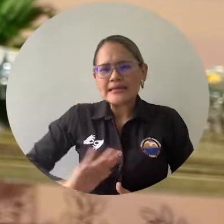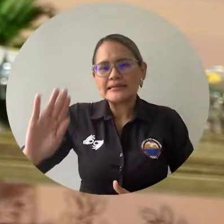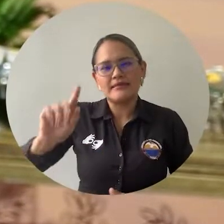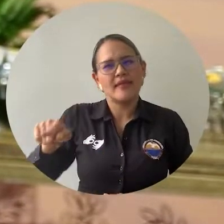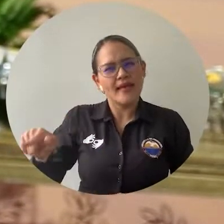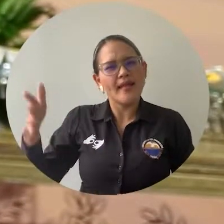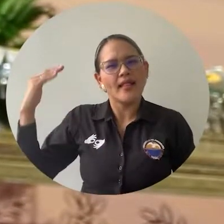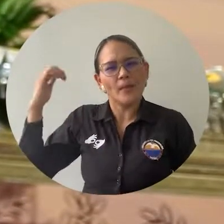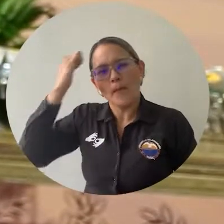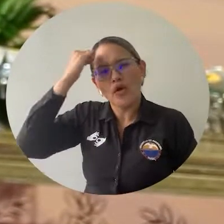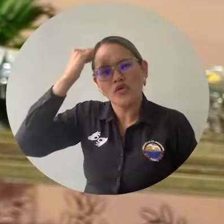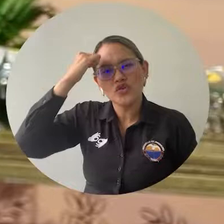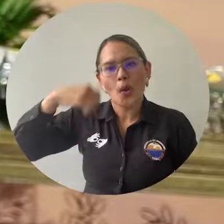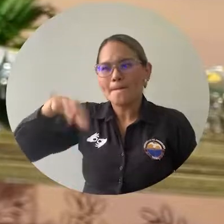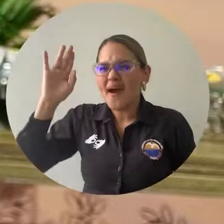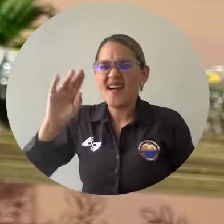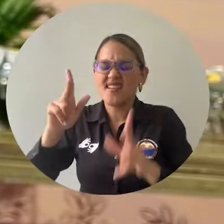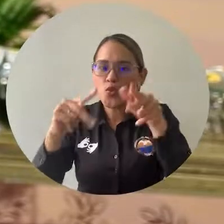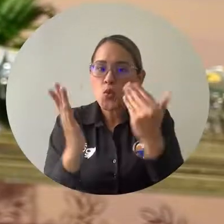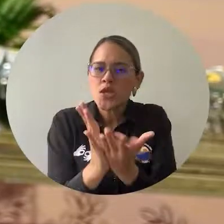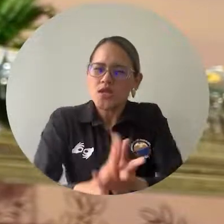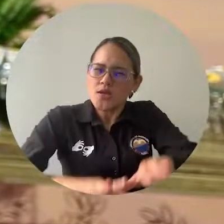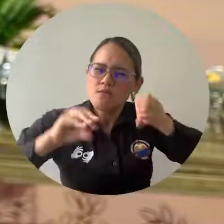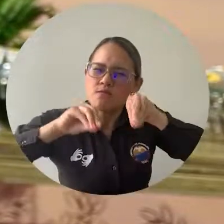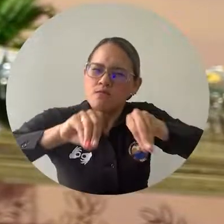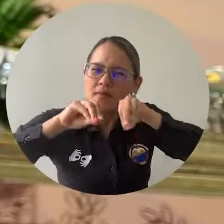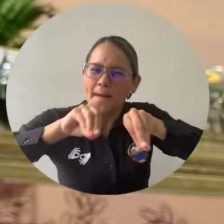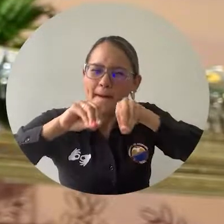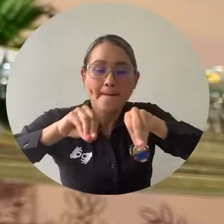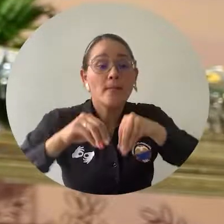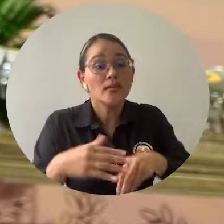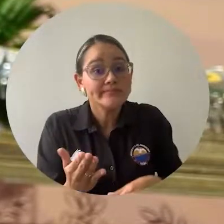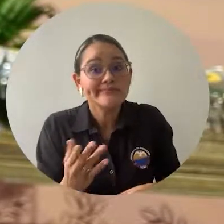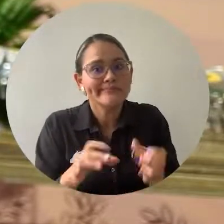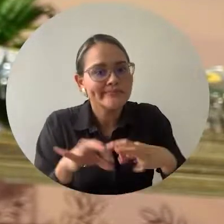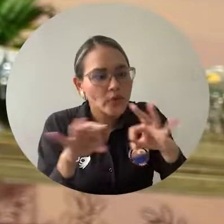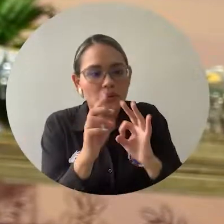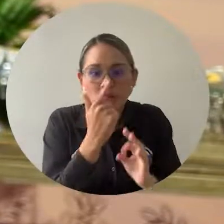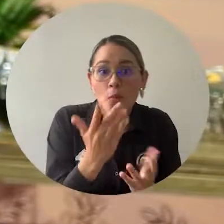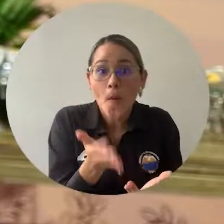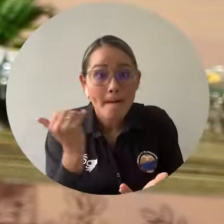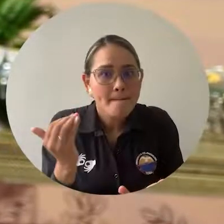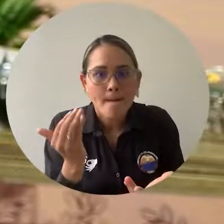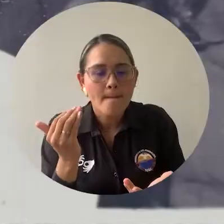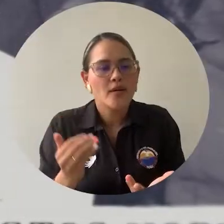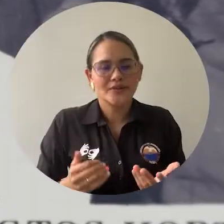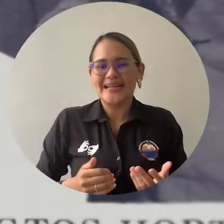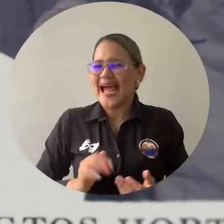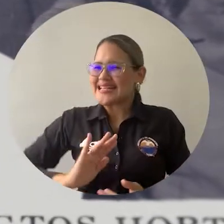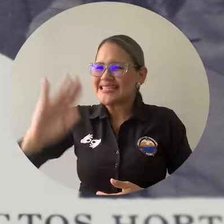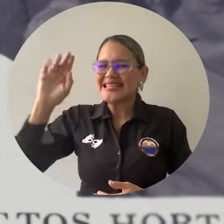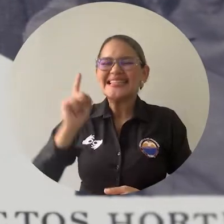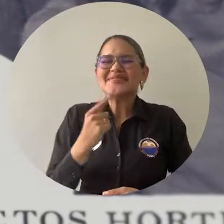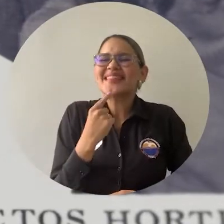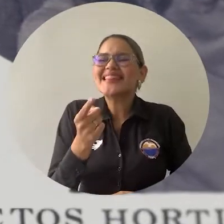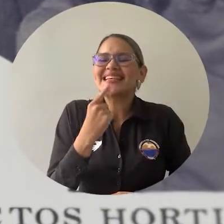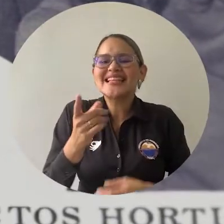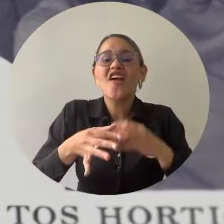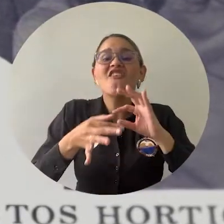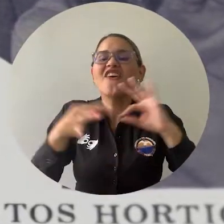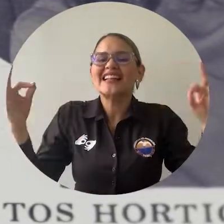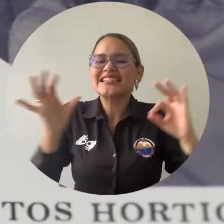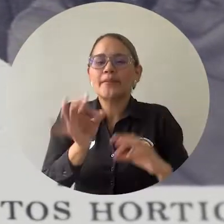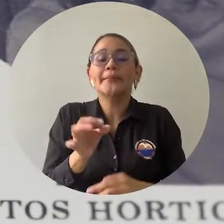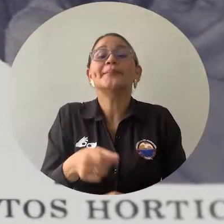en su estudiantado el que tuvieran la curiosidad por la asignatura que estaban viendo. Y una frase de él